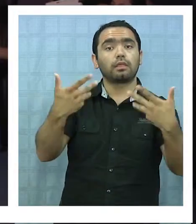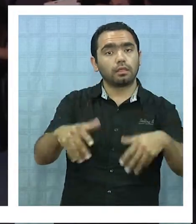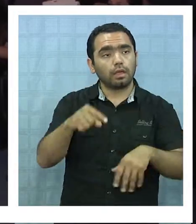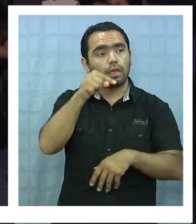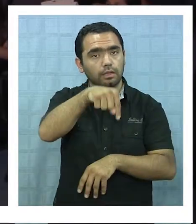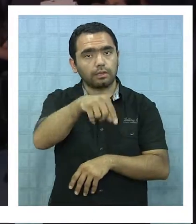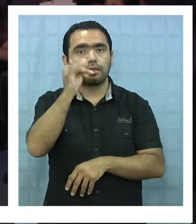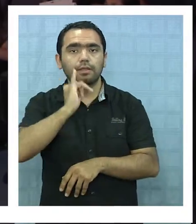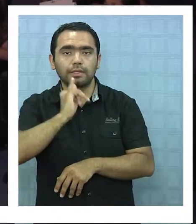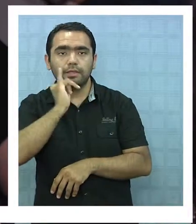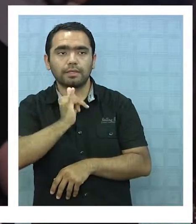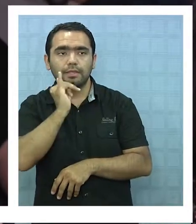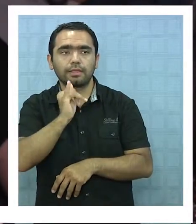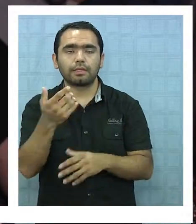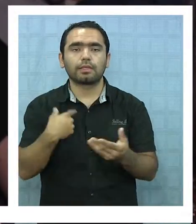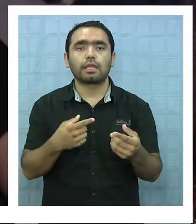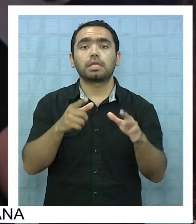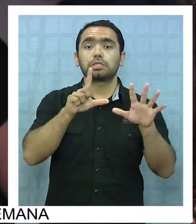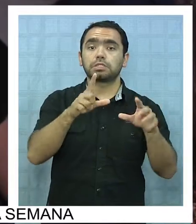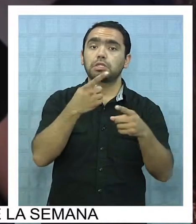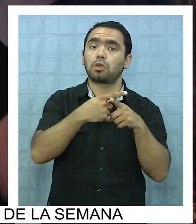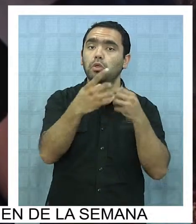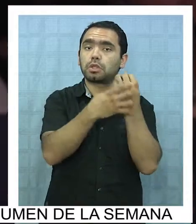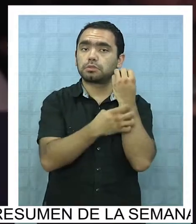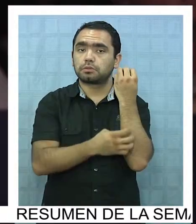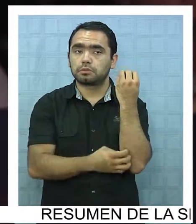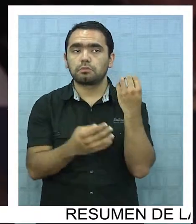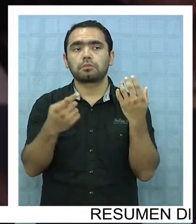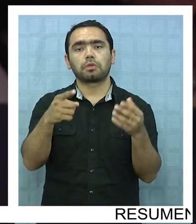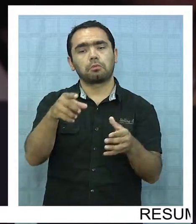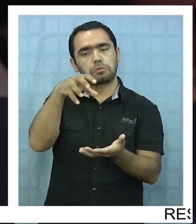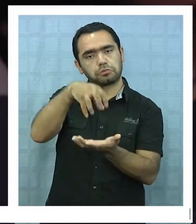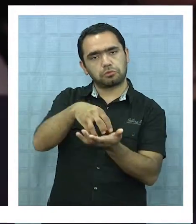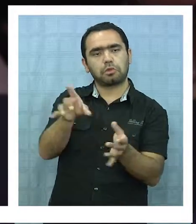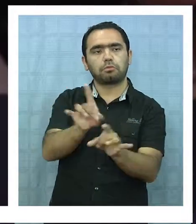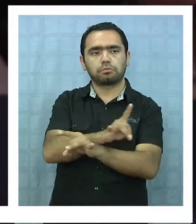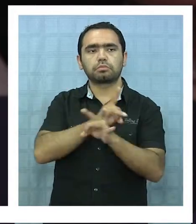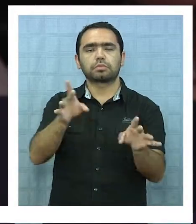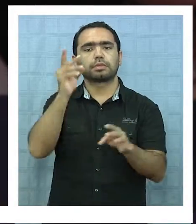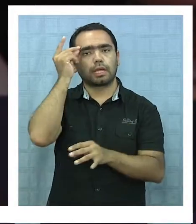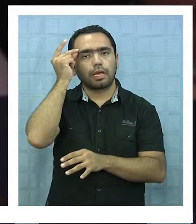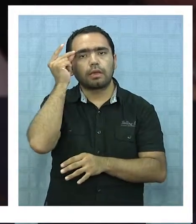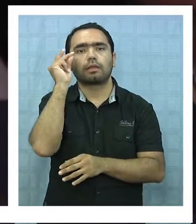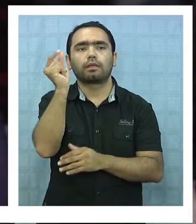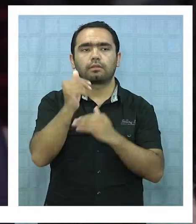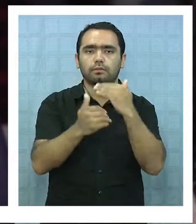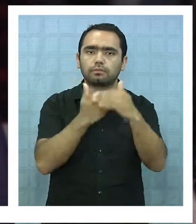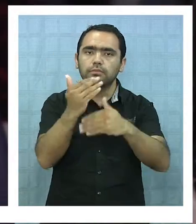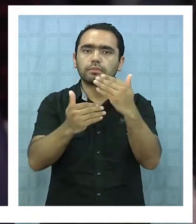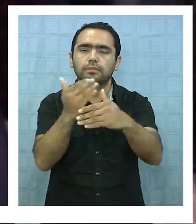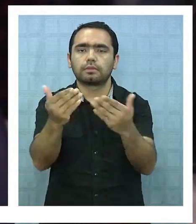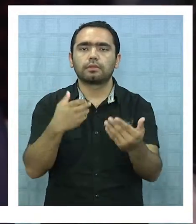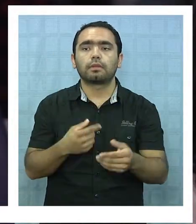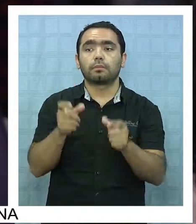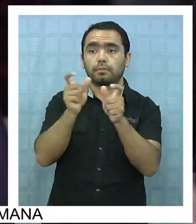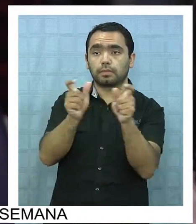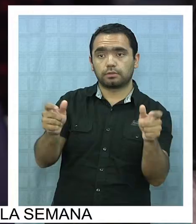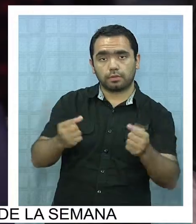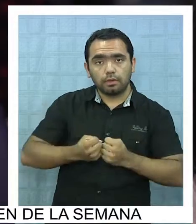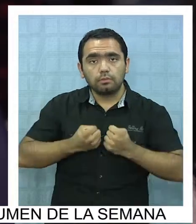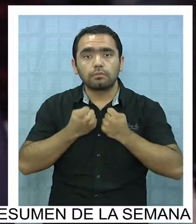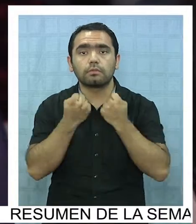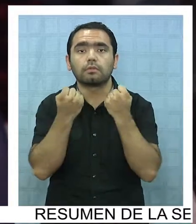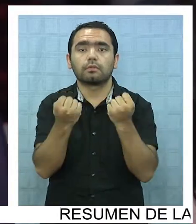localidades del país como ciudades innovadoras, sustentables y creativas, para potenciar entre sus emprendedores redes de